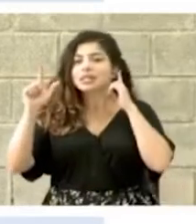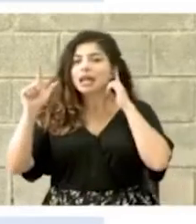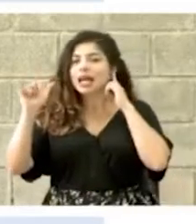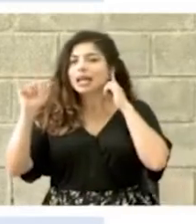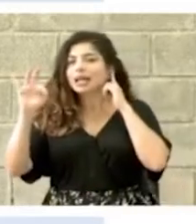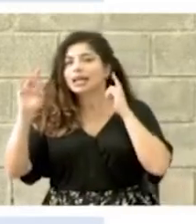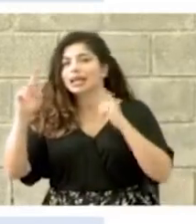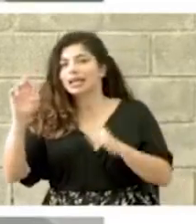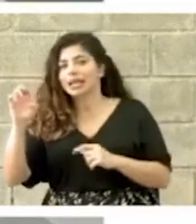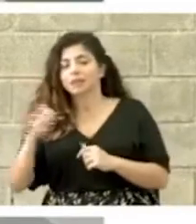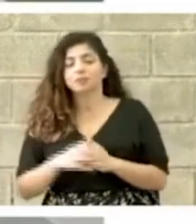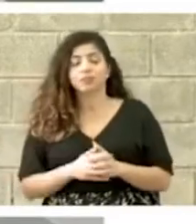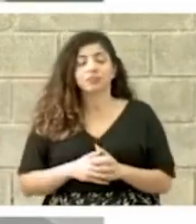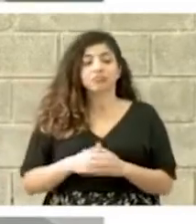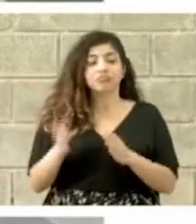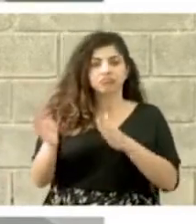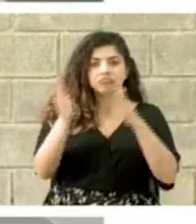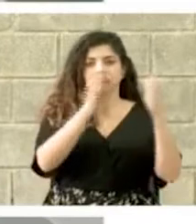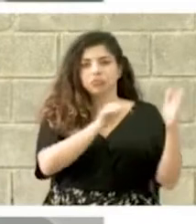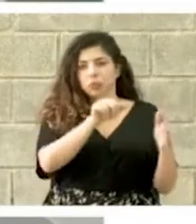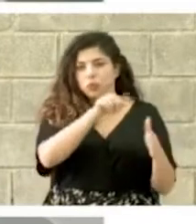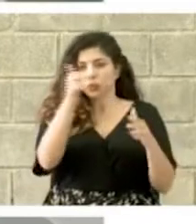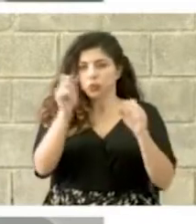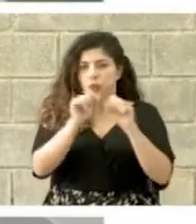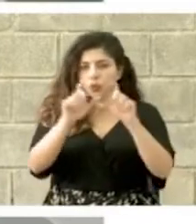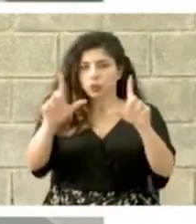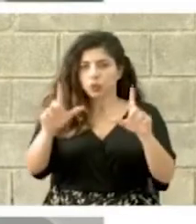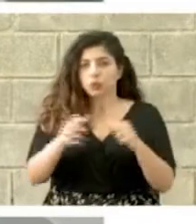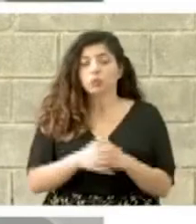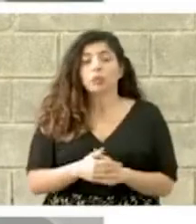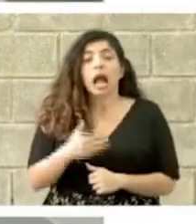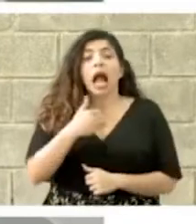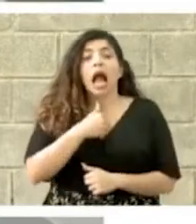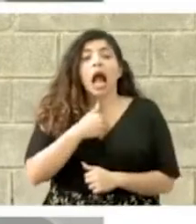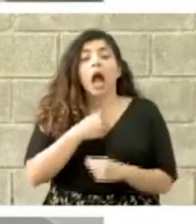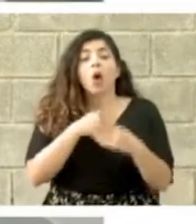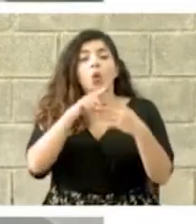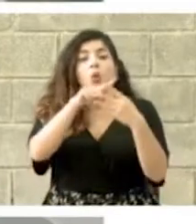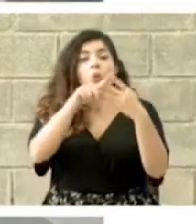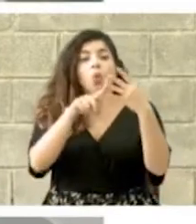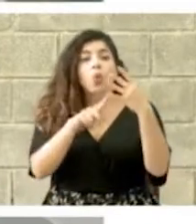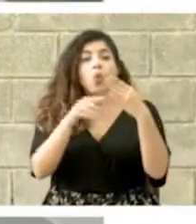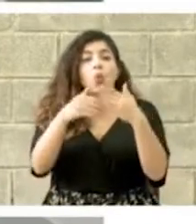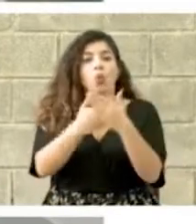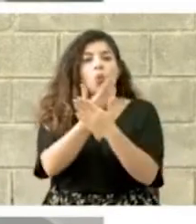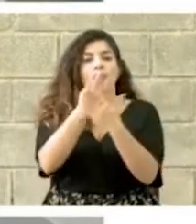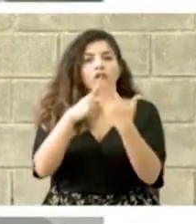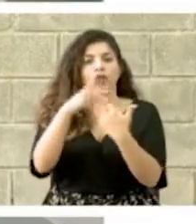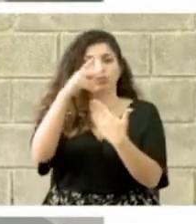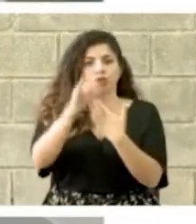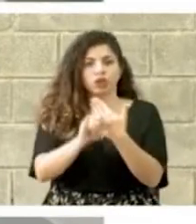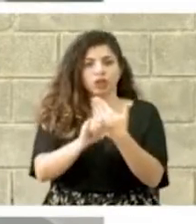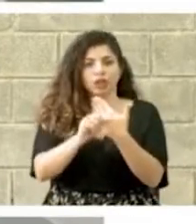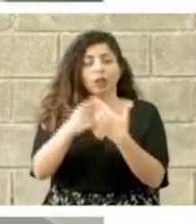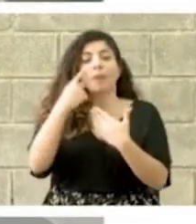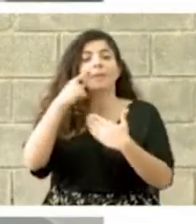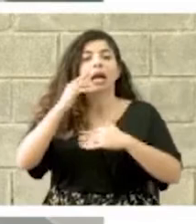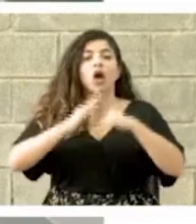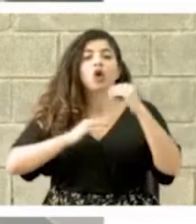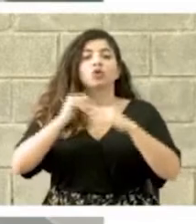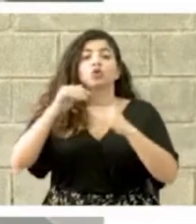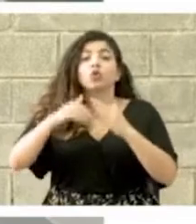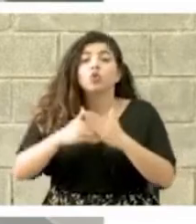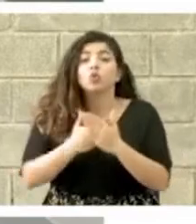Vamos a la siguiente filmina. Hay cuatro nuevos proyectos de construcción de